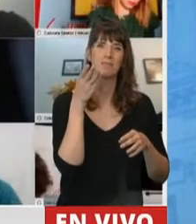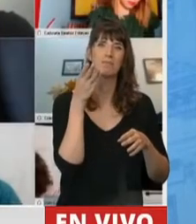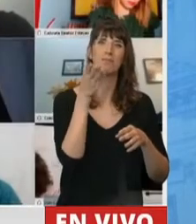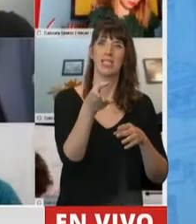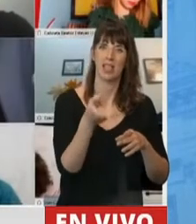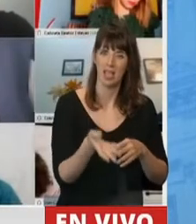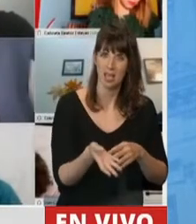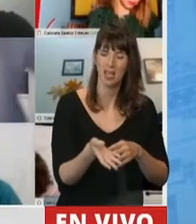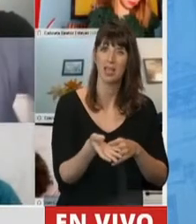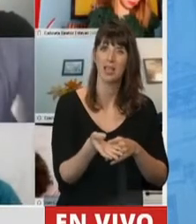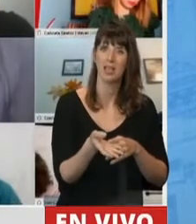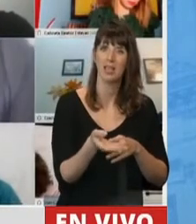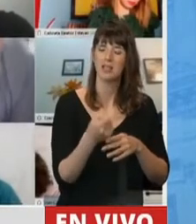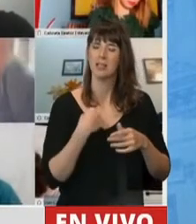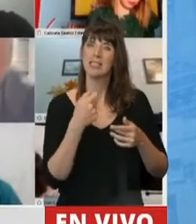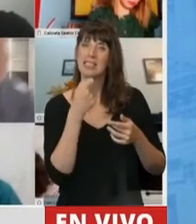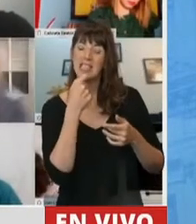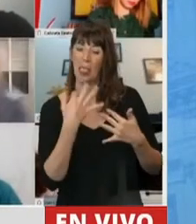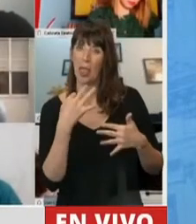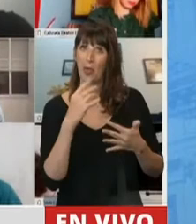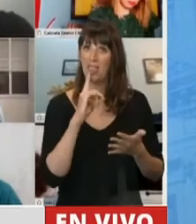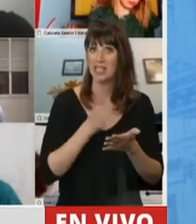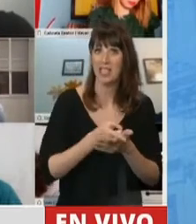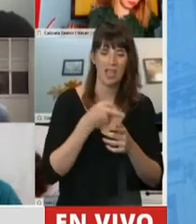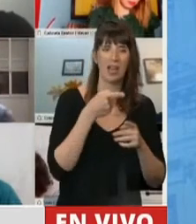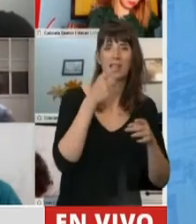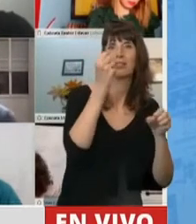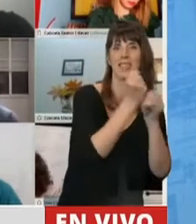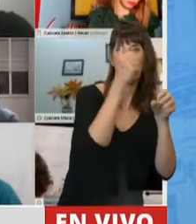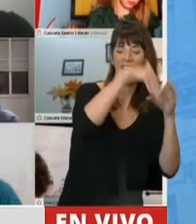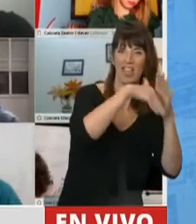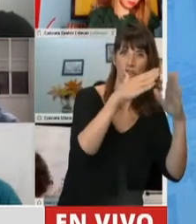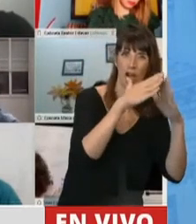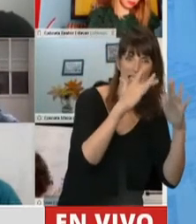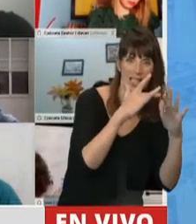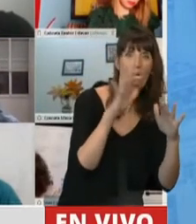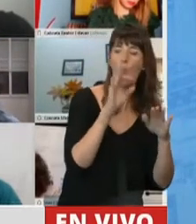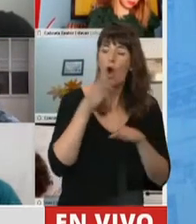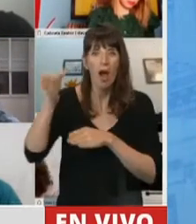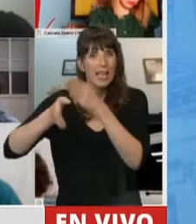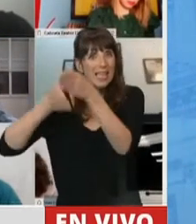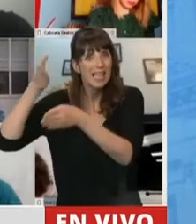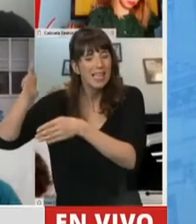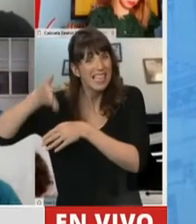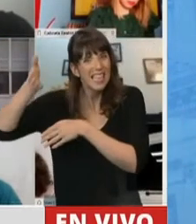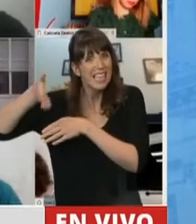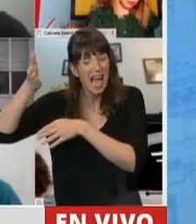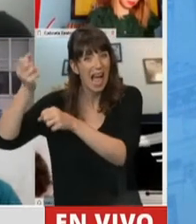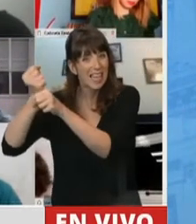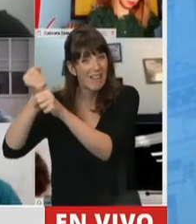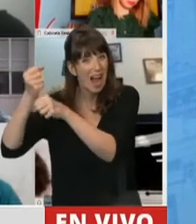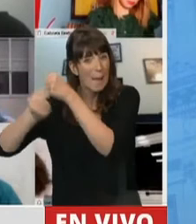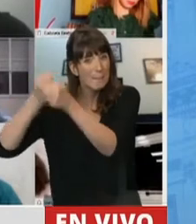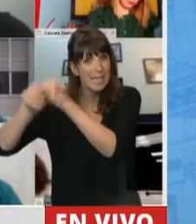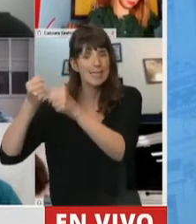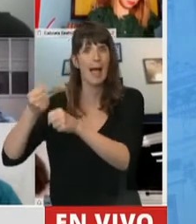el trabajo presencial o teletrabajo el presencial. ¿Cuál es la razón de esa elección? Si